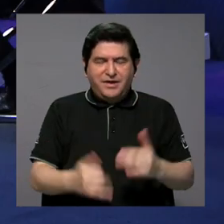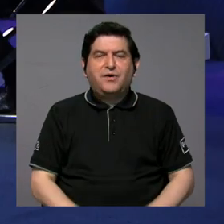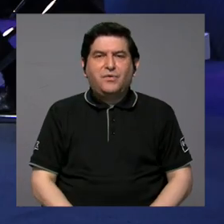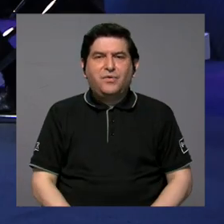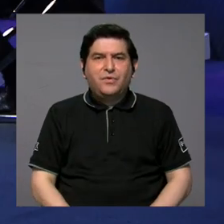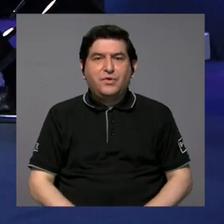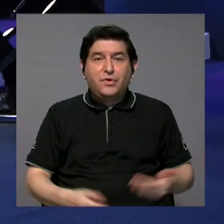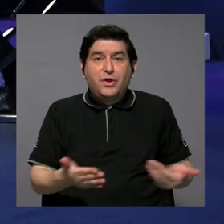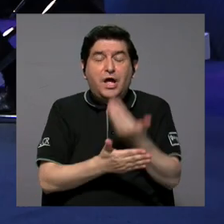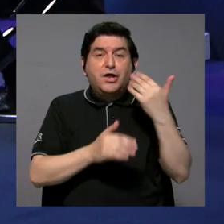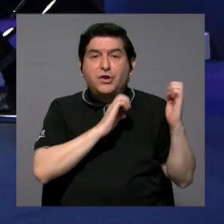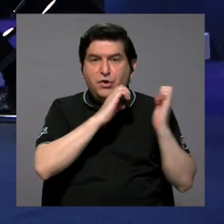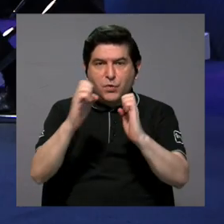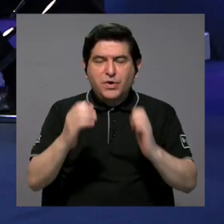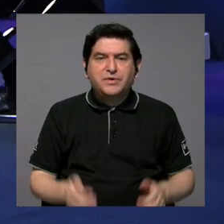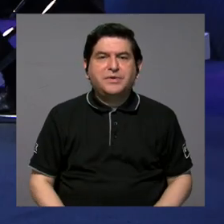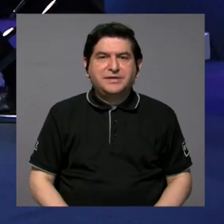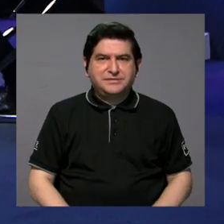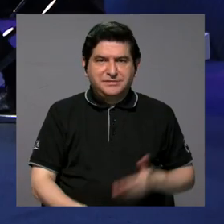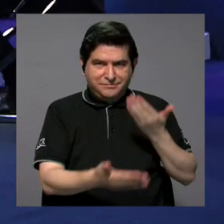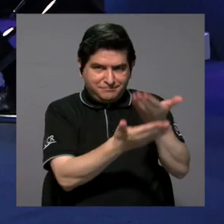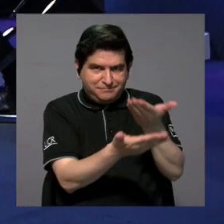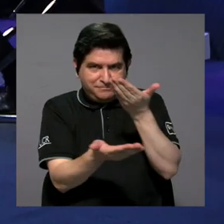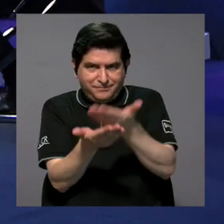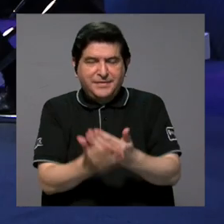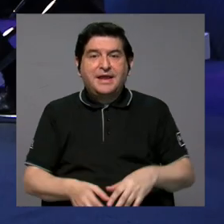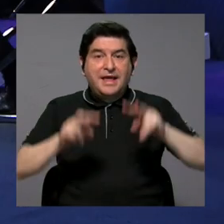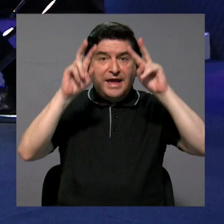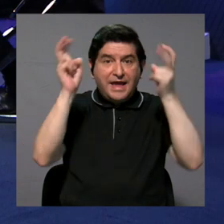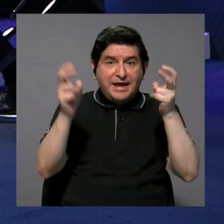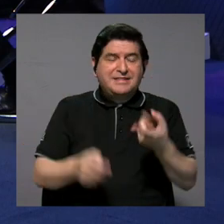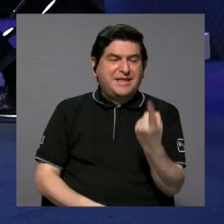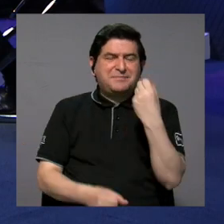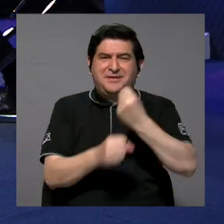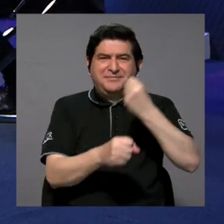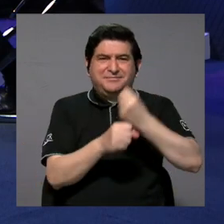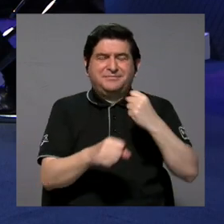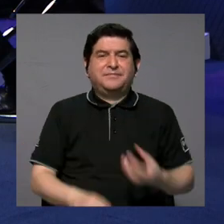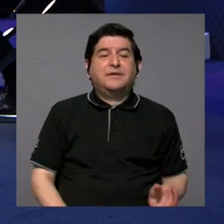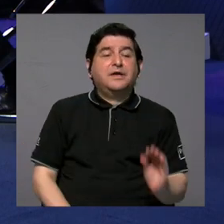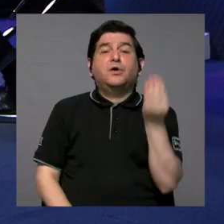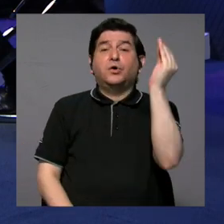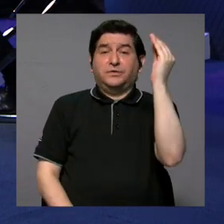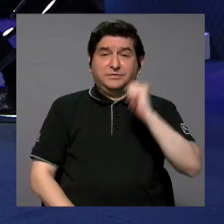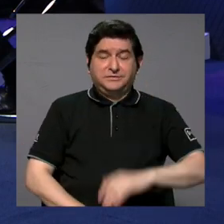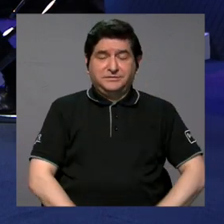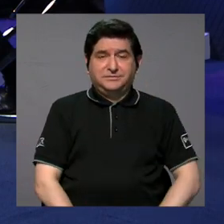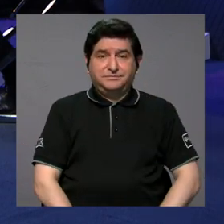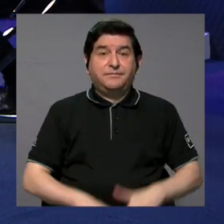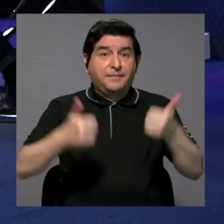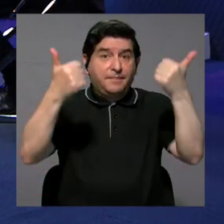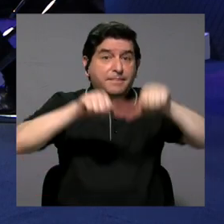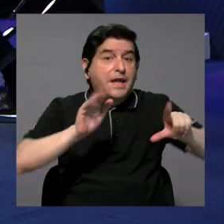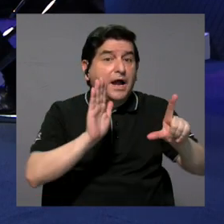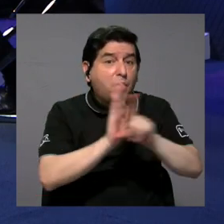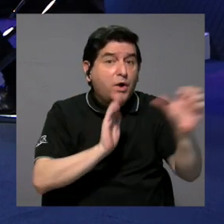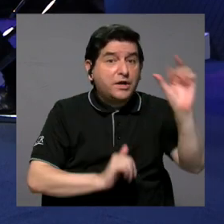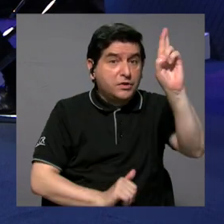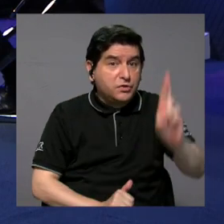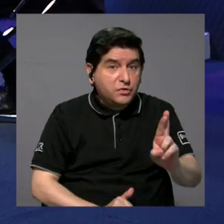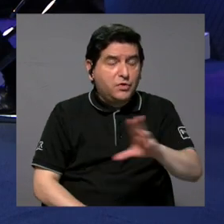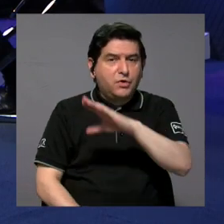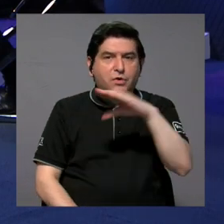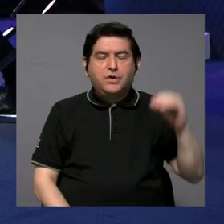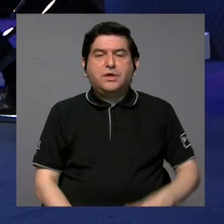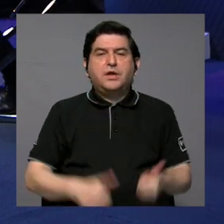de algunas nuevas estrategias innovadoras para abordar el tema del desempleo en las adolescencias, ¿verdad?, de acuerdo a la ley costarricense,